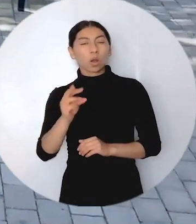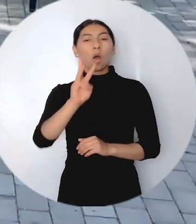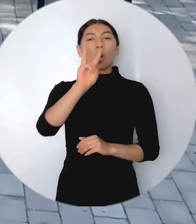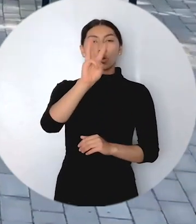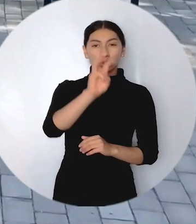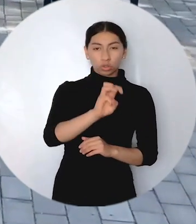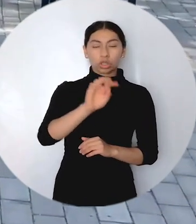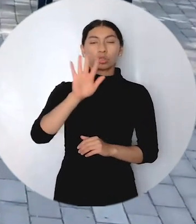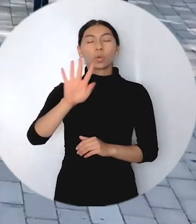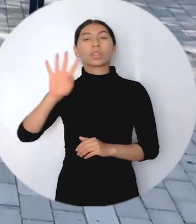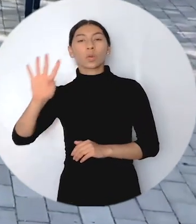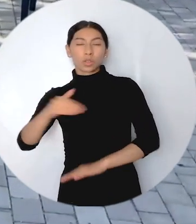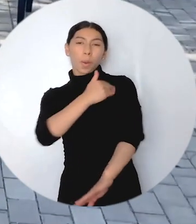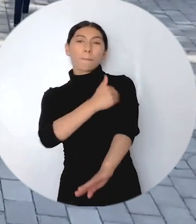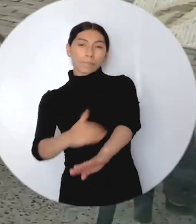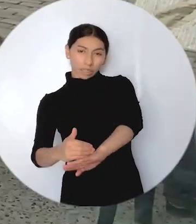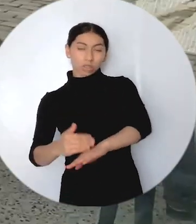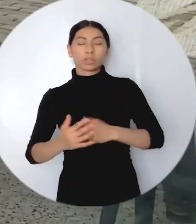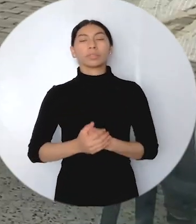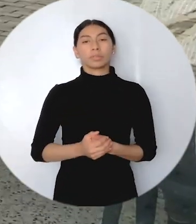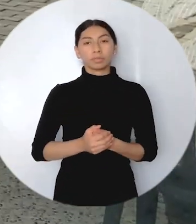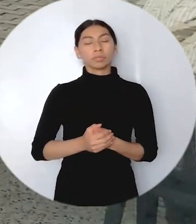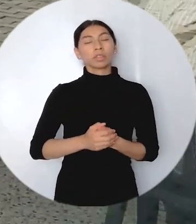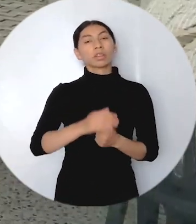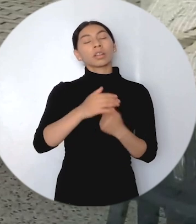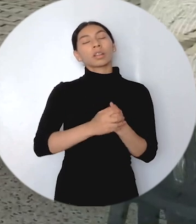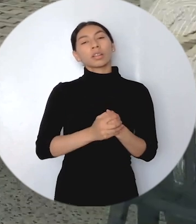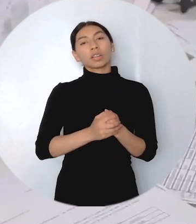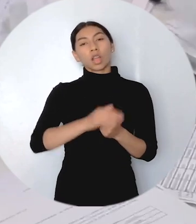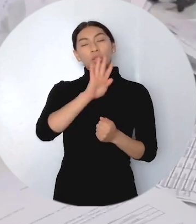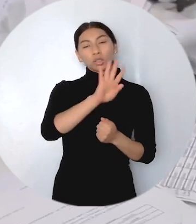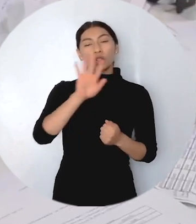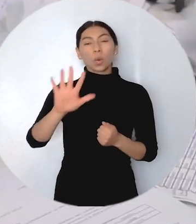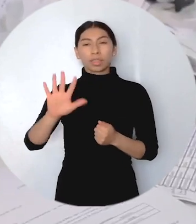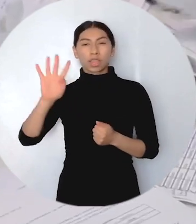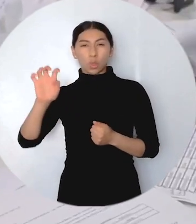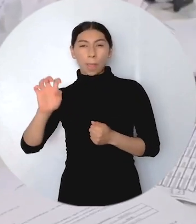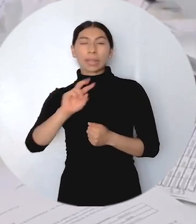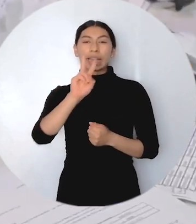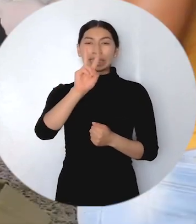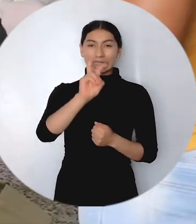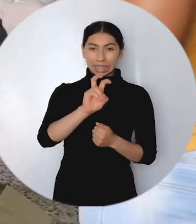víctimas por un valor de 854 mil 739 millones 459 mil